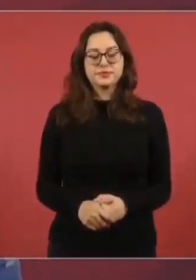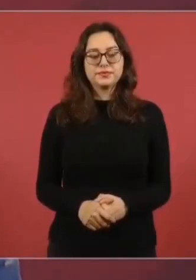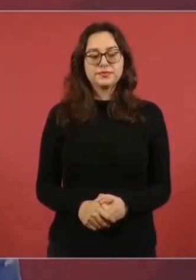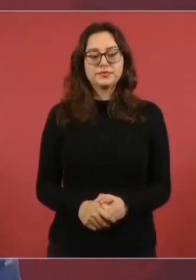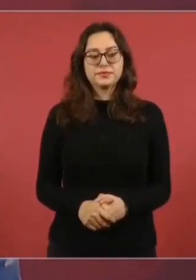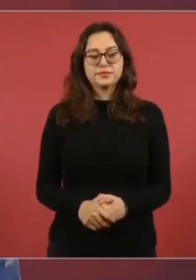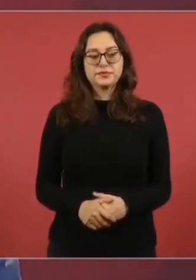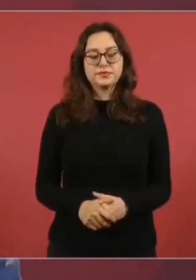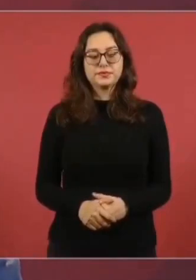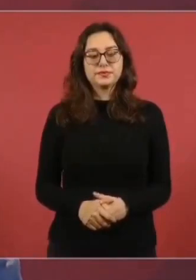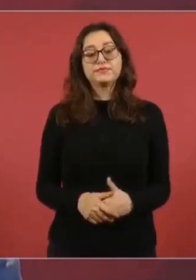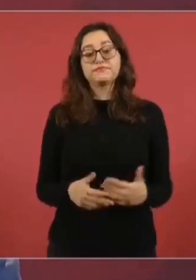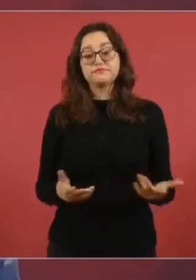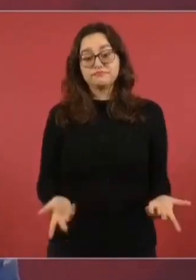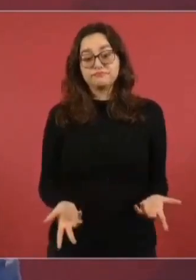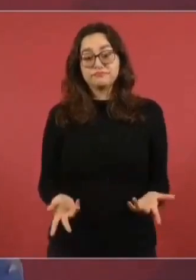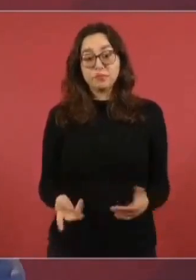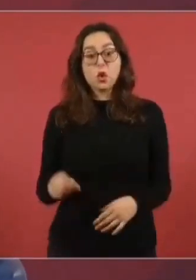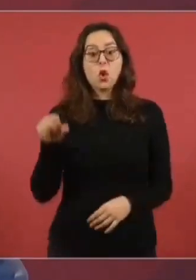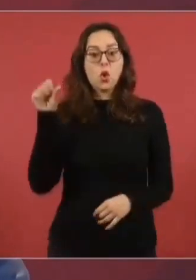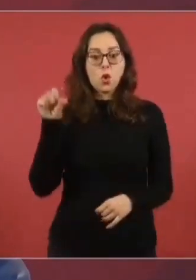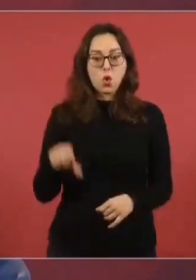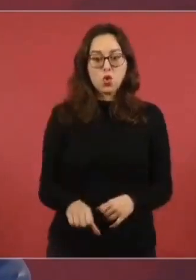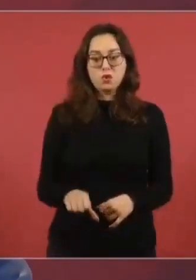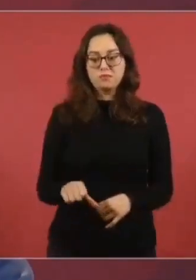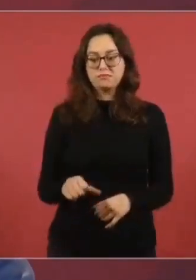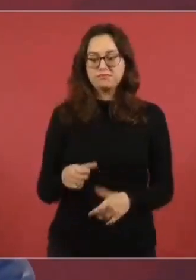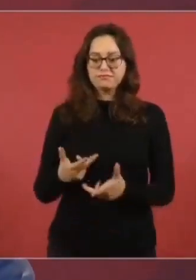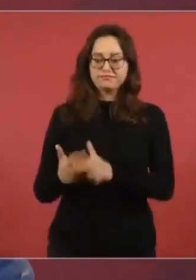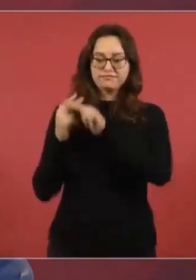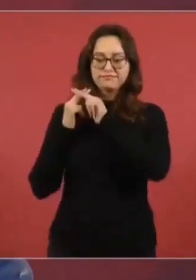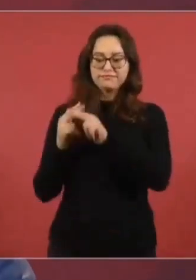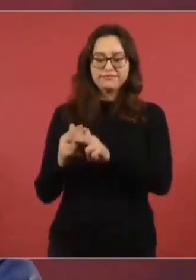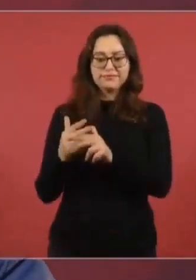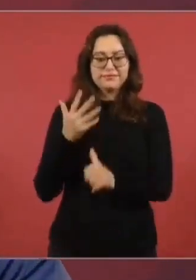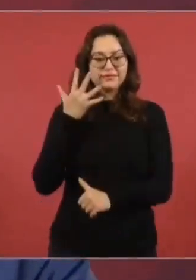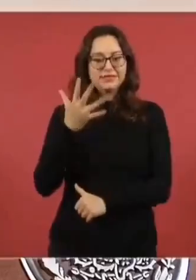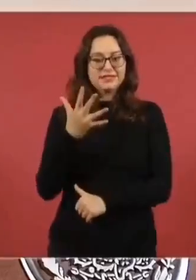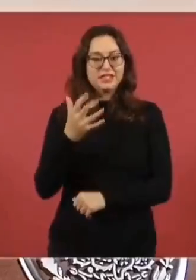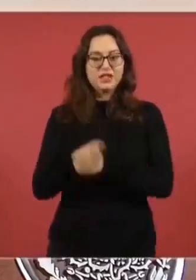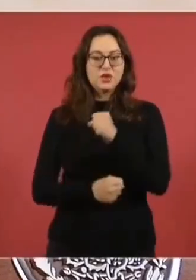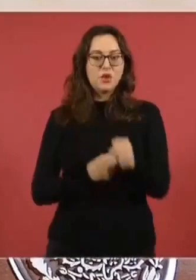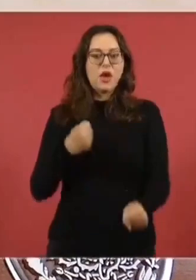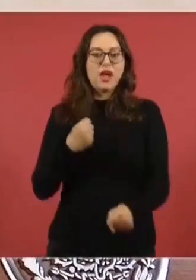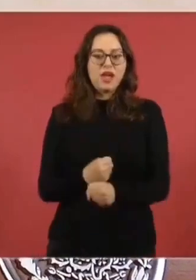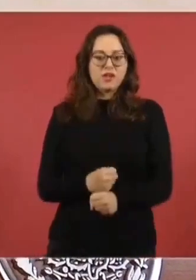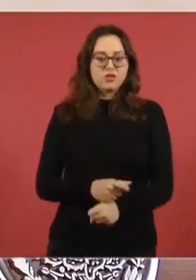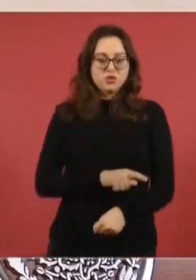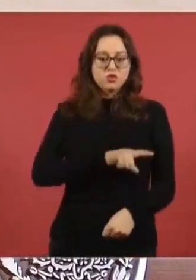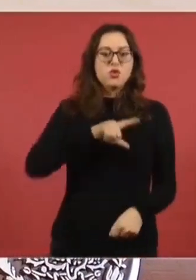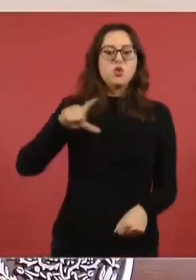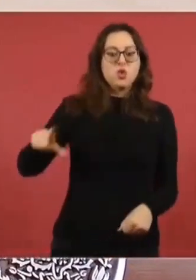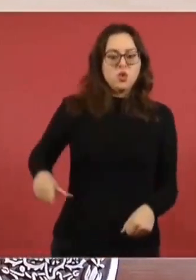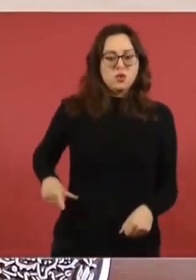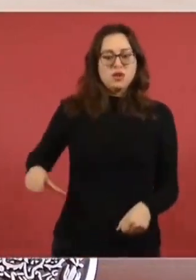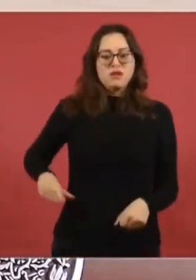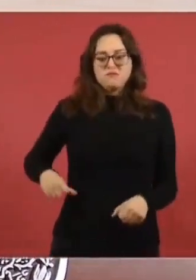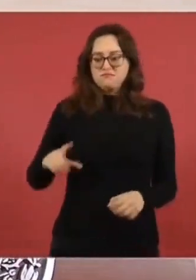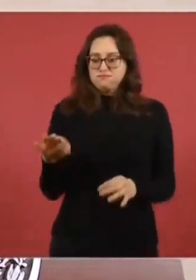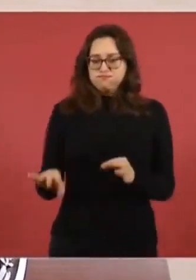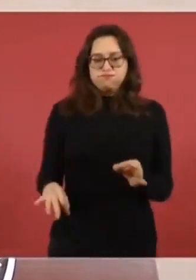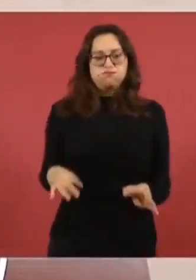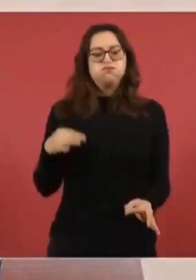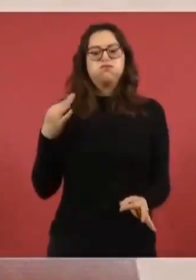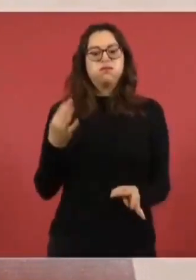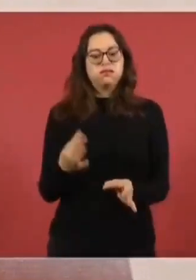de nuestro gobierno. Hoy cumplimos cinco años en el